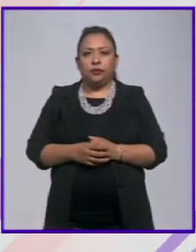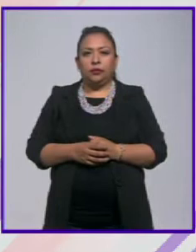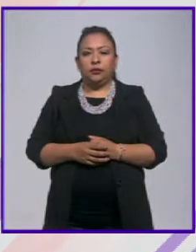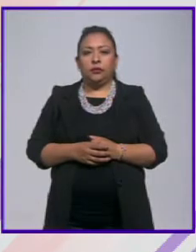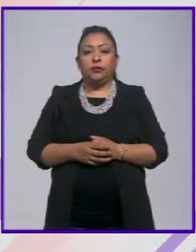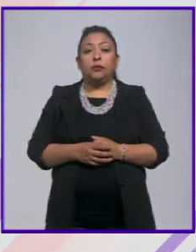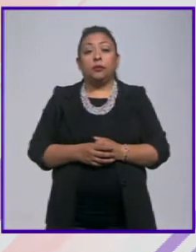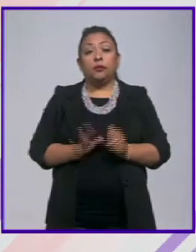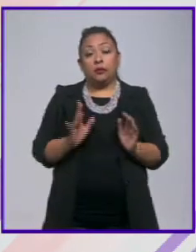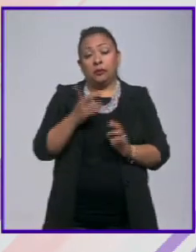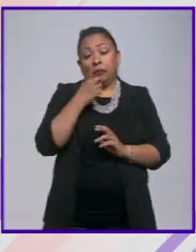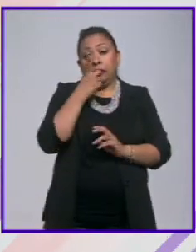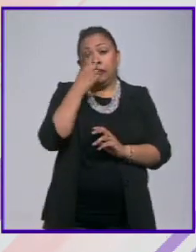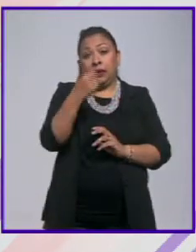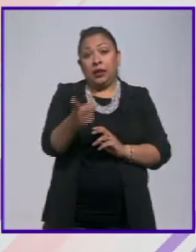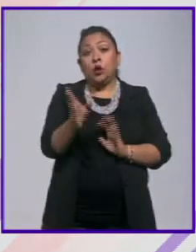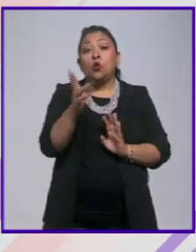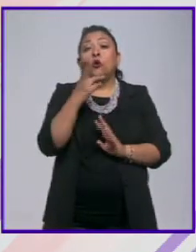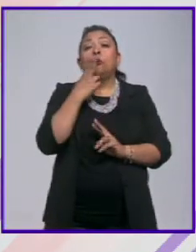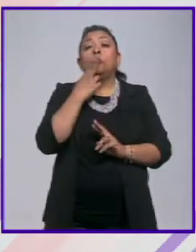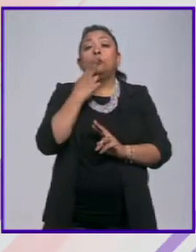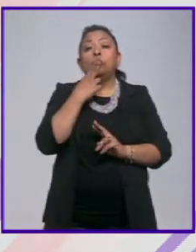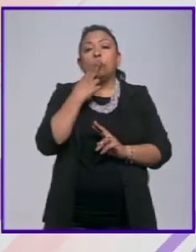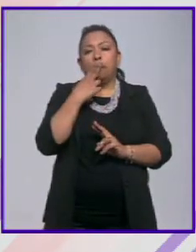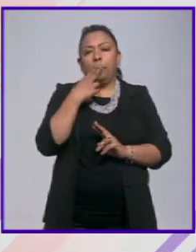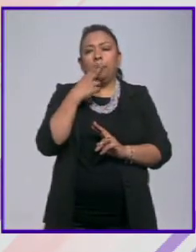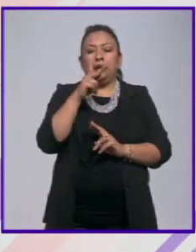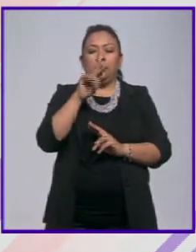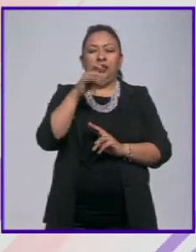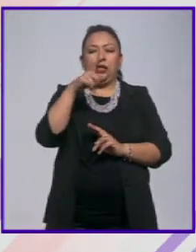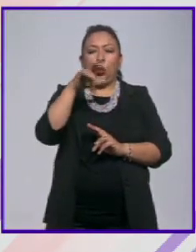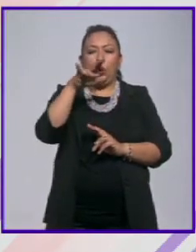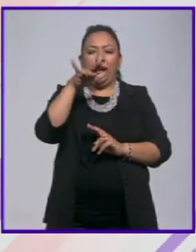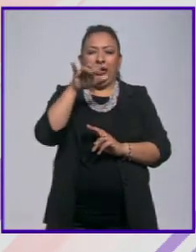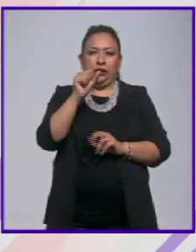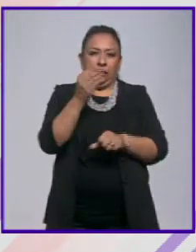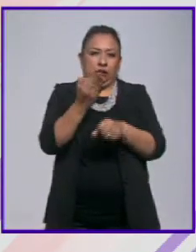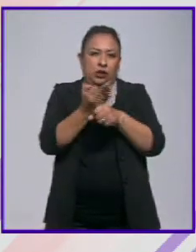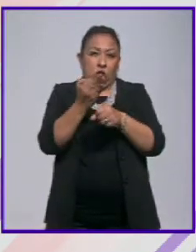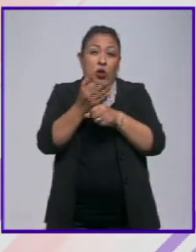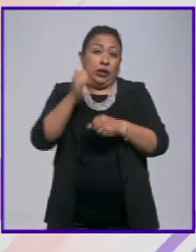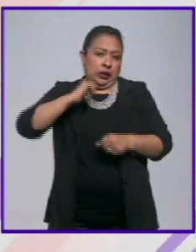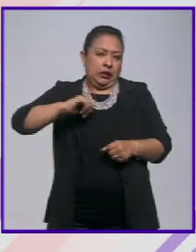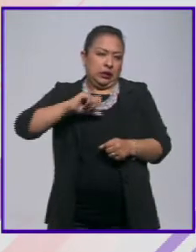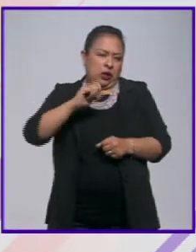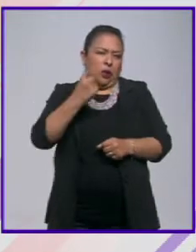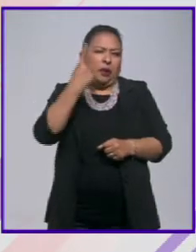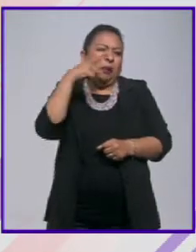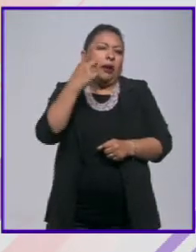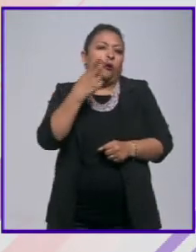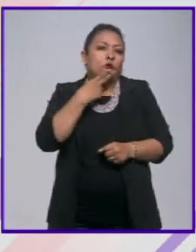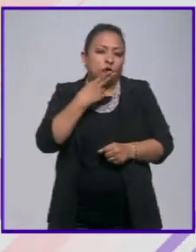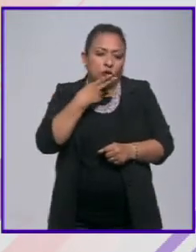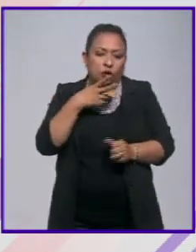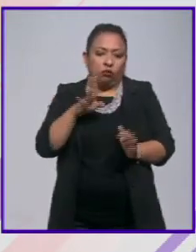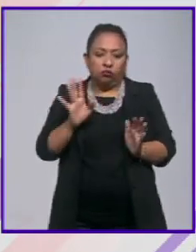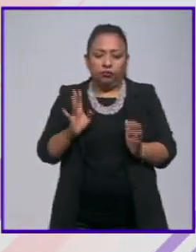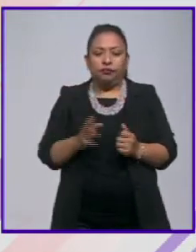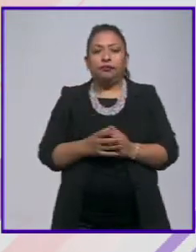podríamos decir que la utilidad del psicoanálisis ahorita en el siglo XXI es